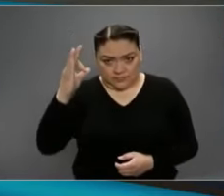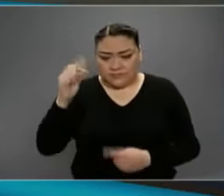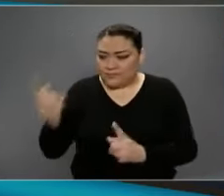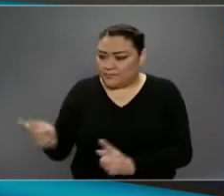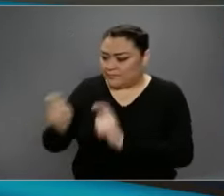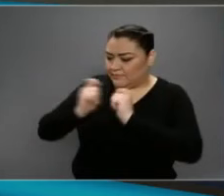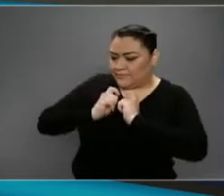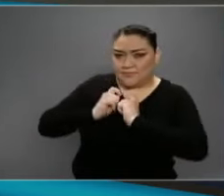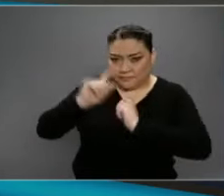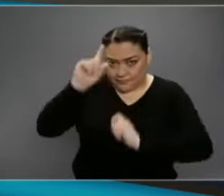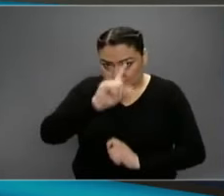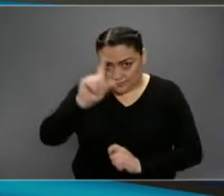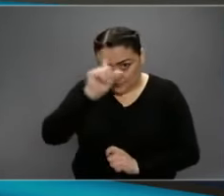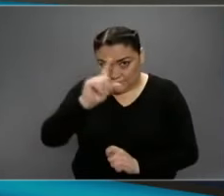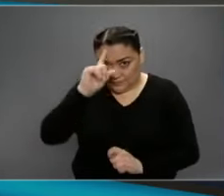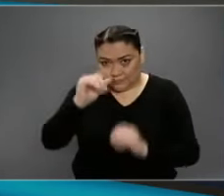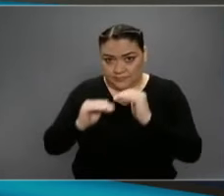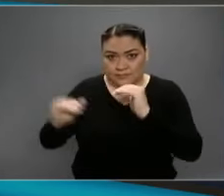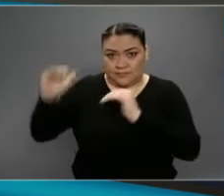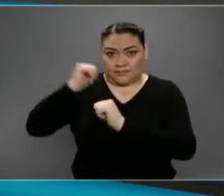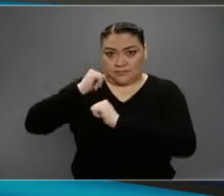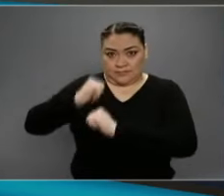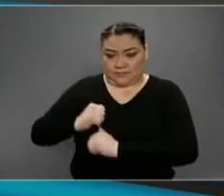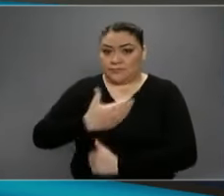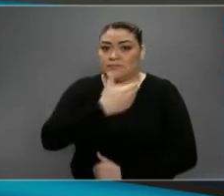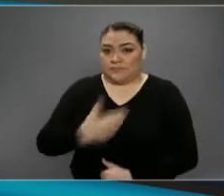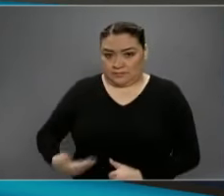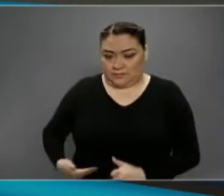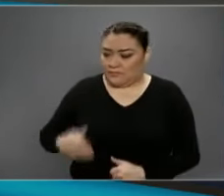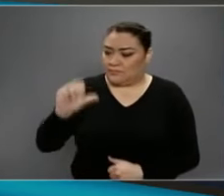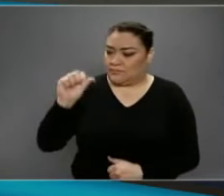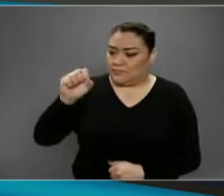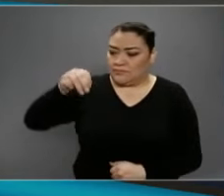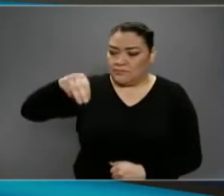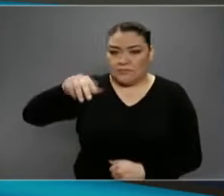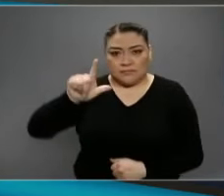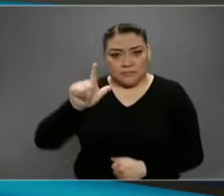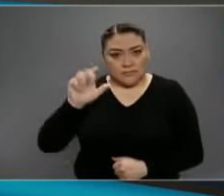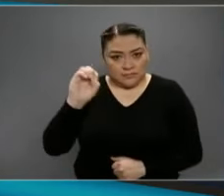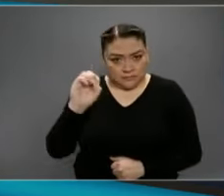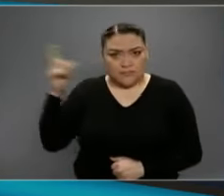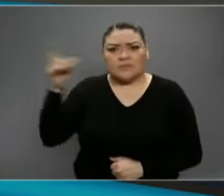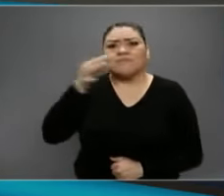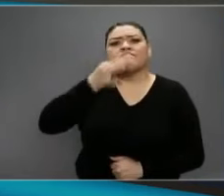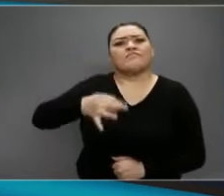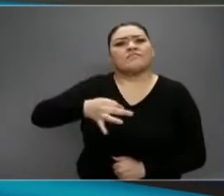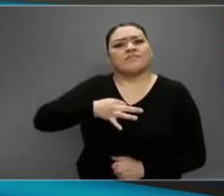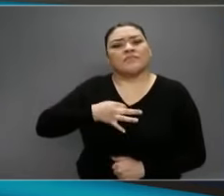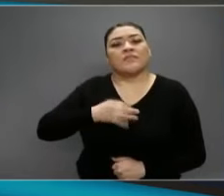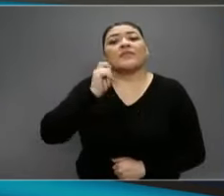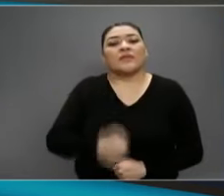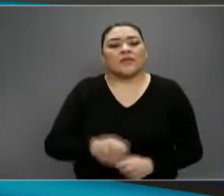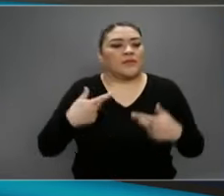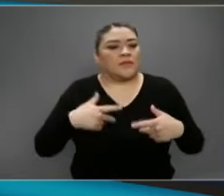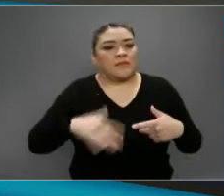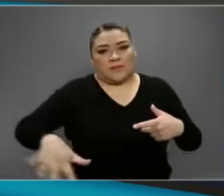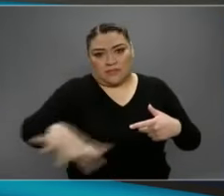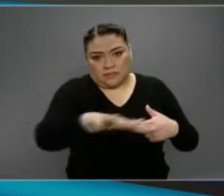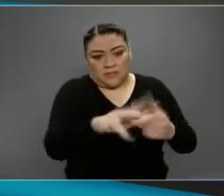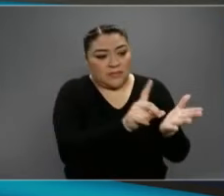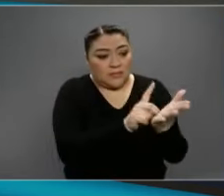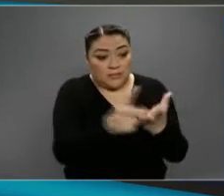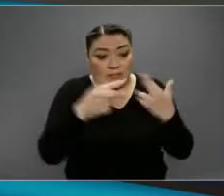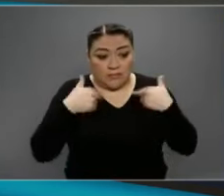instrucciones que hemos recibido del titular del Ejecutivo, el presidente López Obrador, es el respeto a los derechos